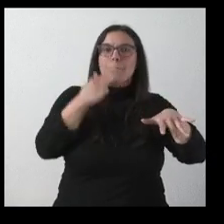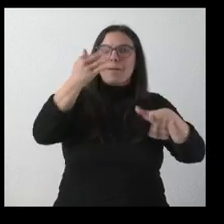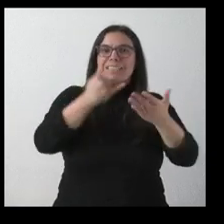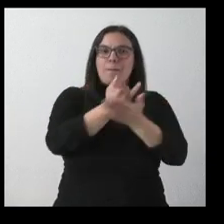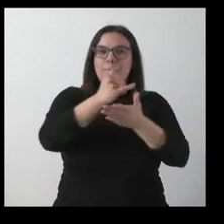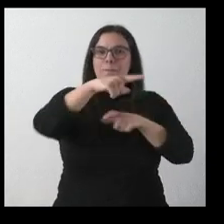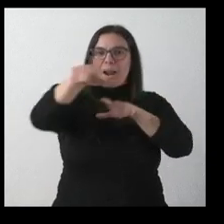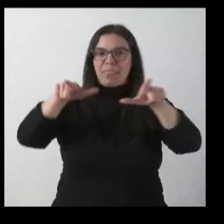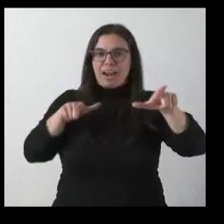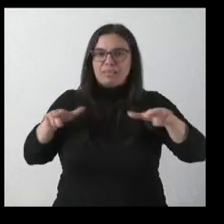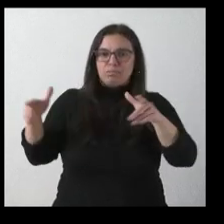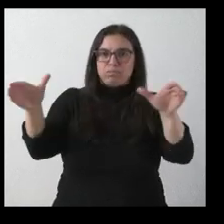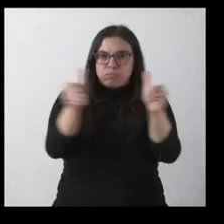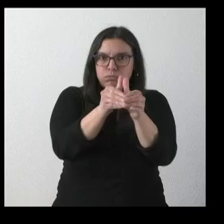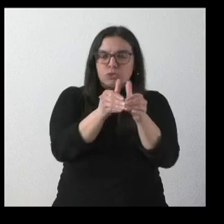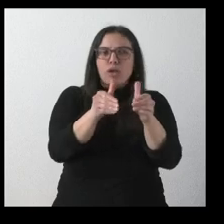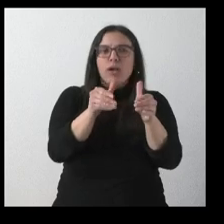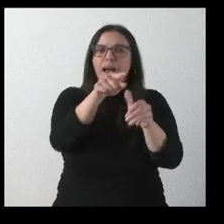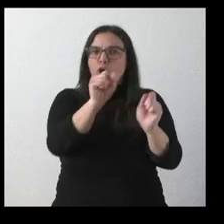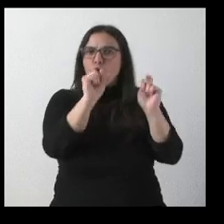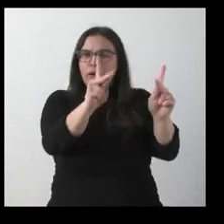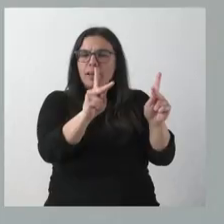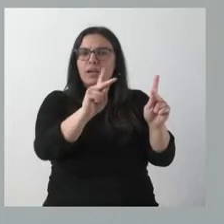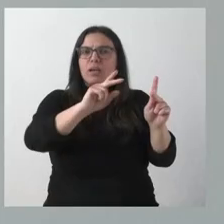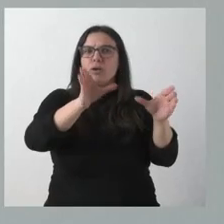para ese visto bueno de la Junta. Gracias.